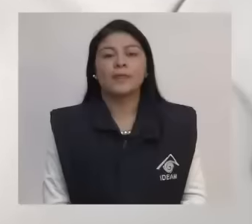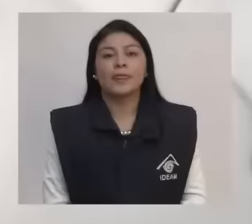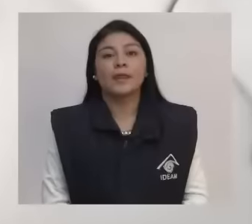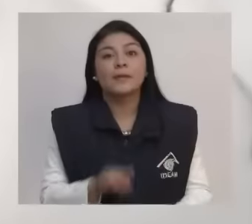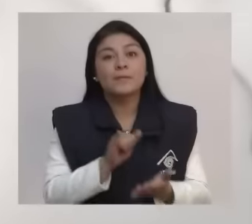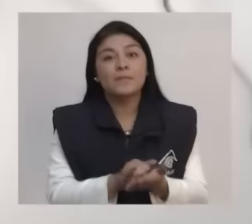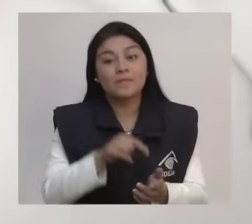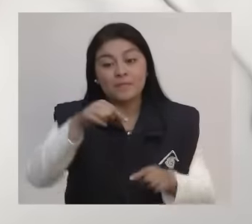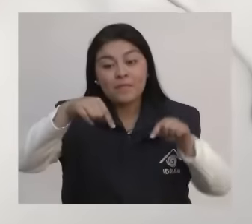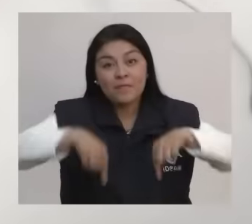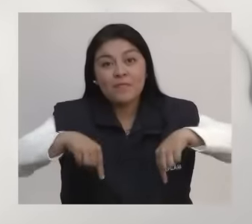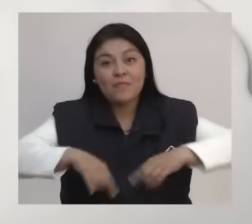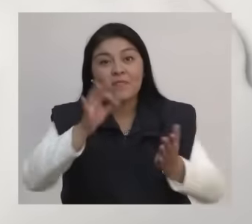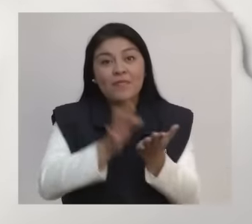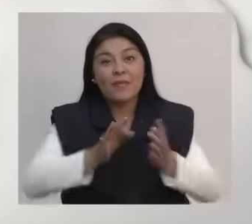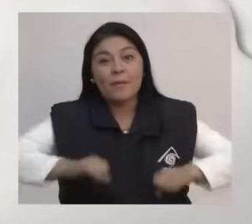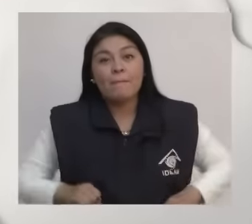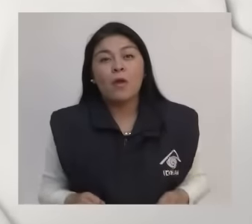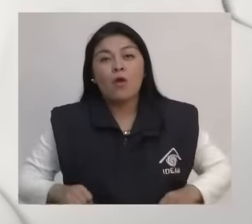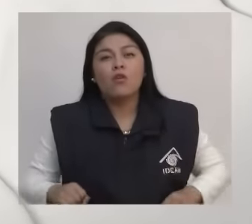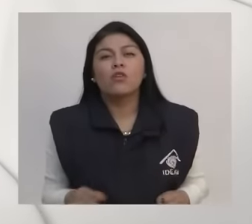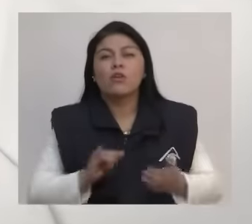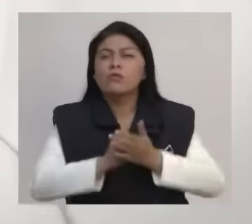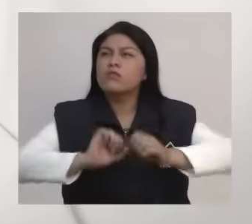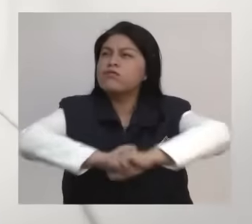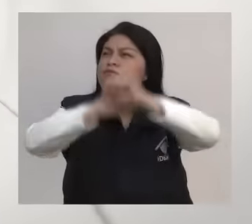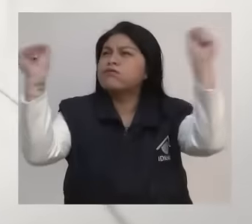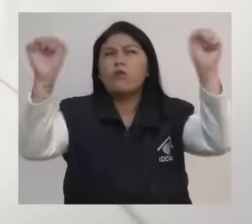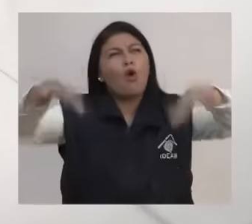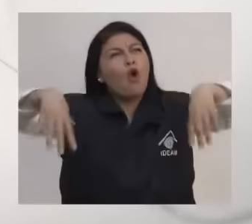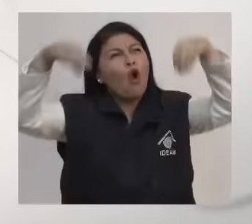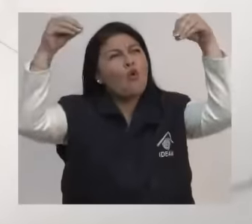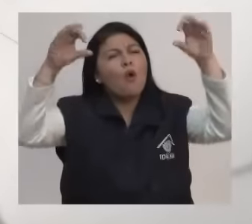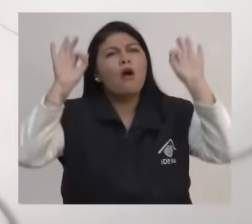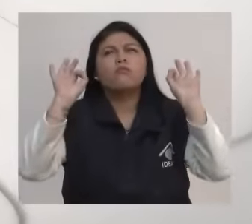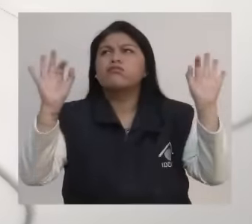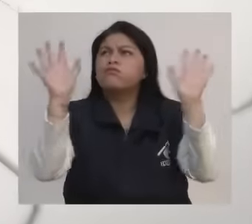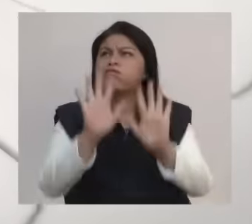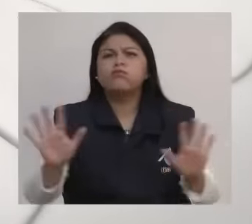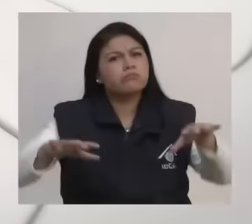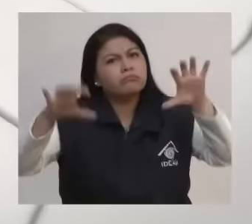capital amanecerá con tiempo seco y cielo nublado en gran parte del área metropolitana